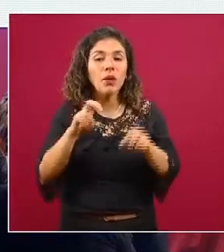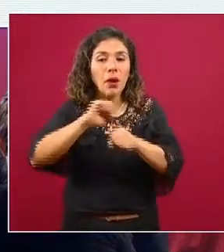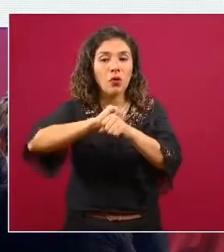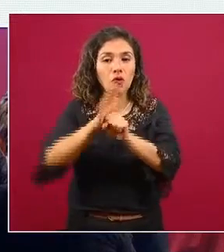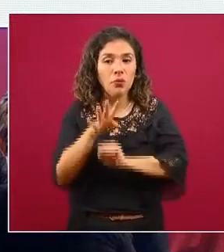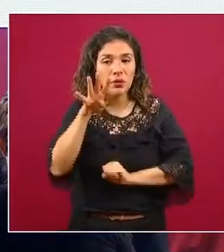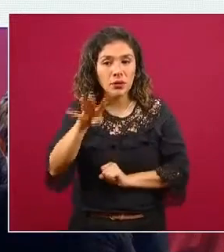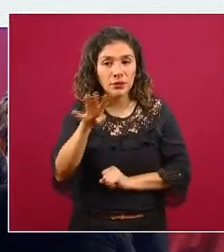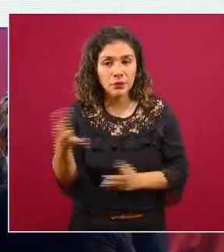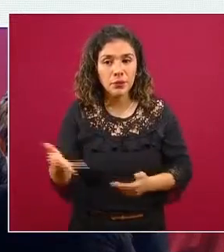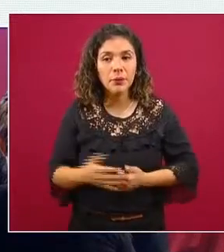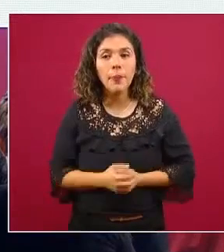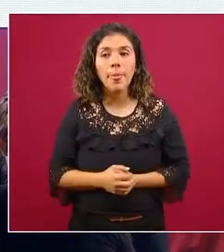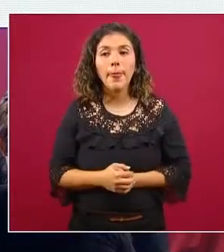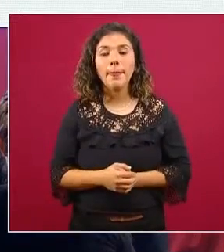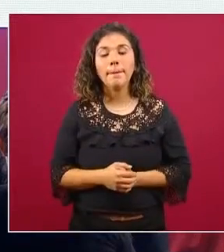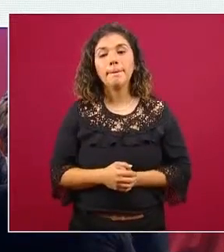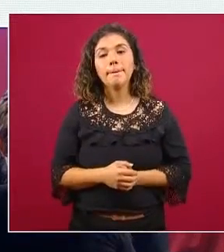la siguiente por favor